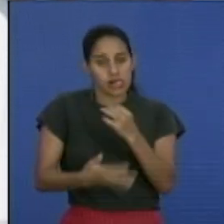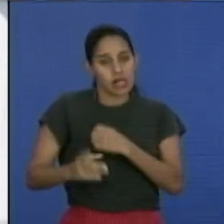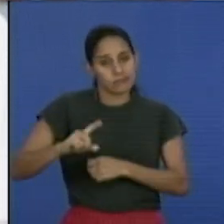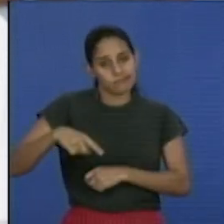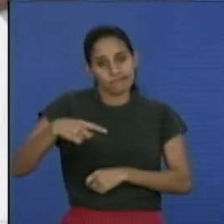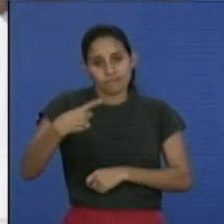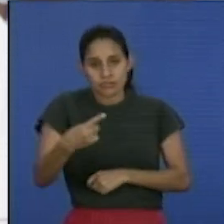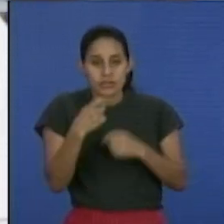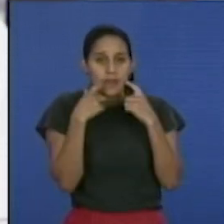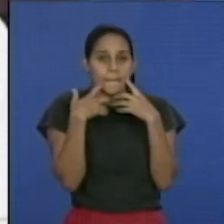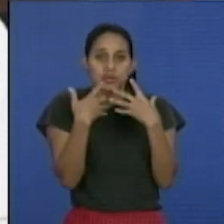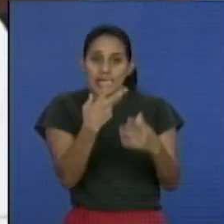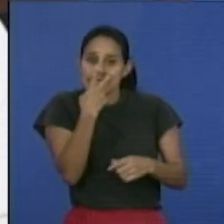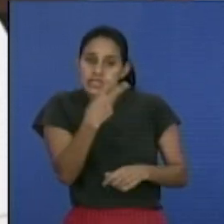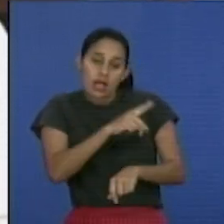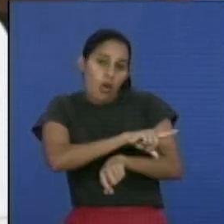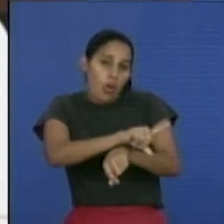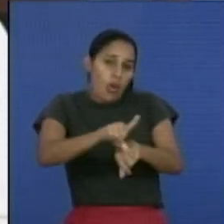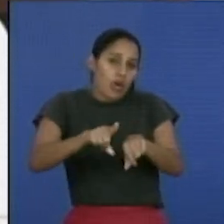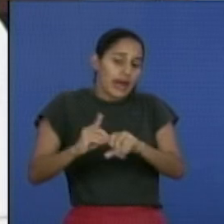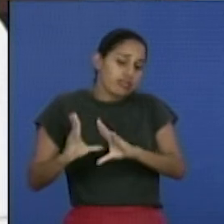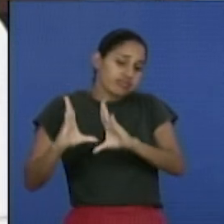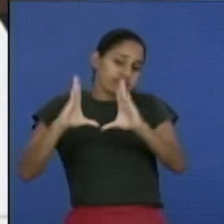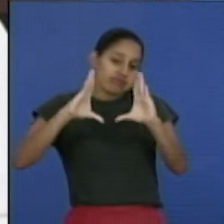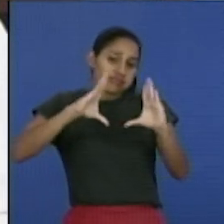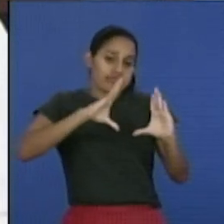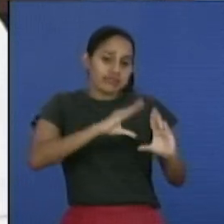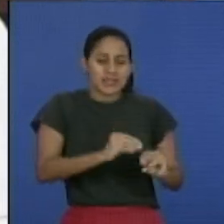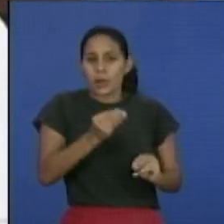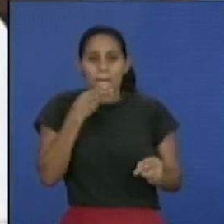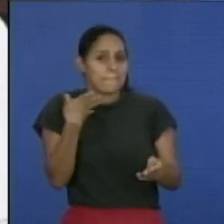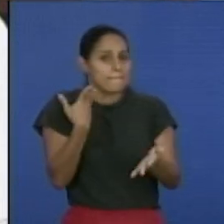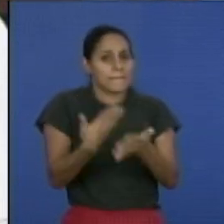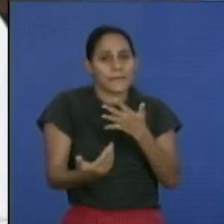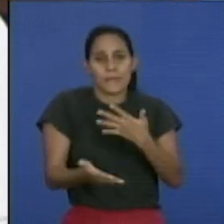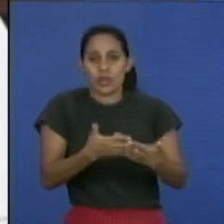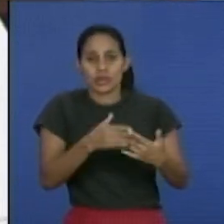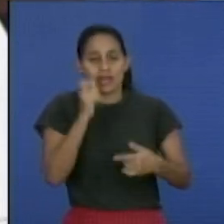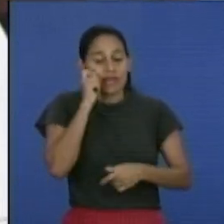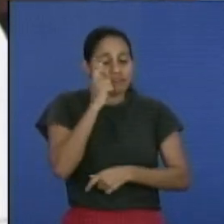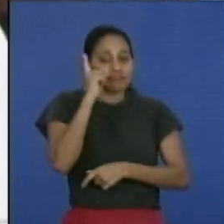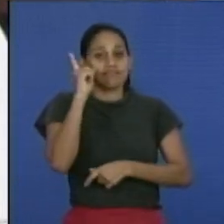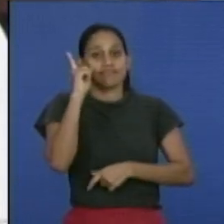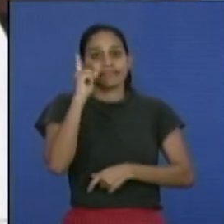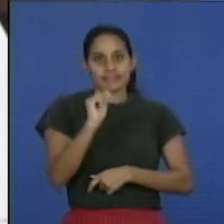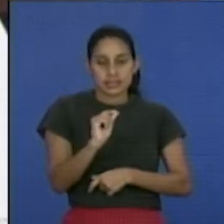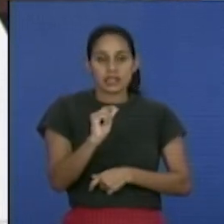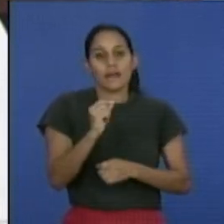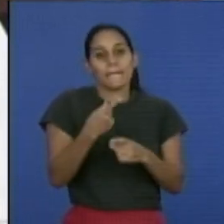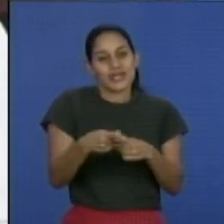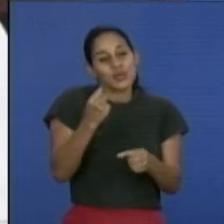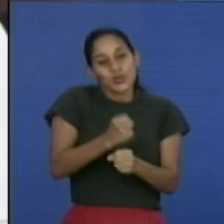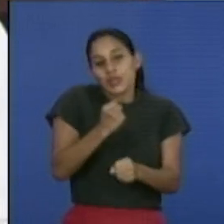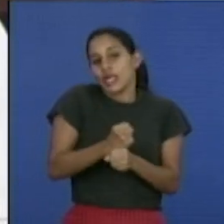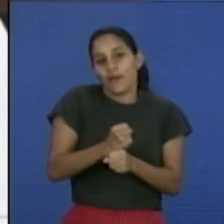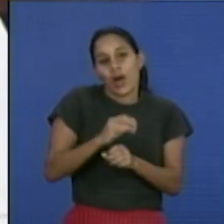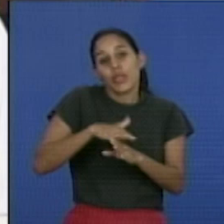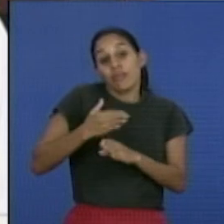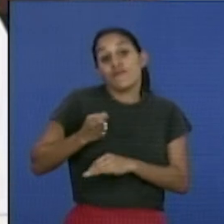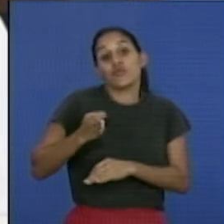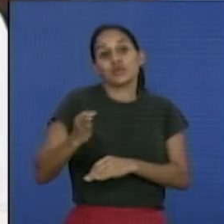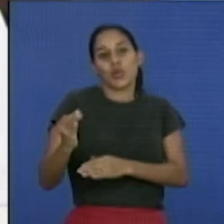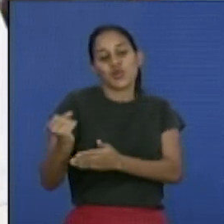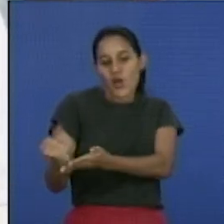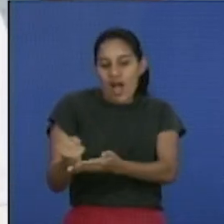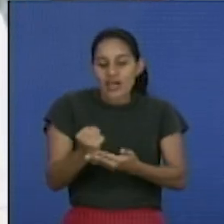Tienes que dedicarle muchísimas horas, no solo las horas de trabajo, sino horas de descanso. Pero es un trabajo que te beneficia y